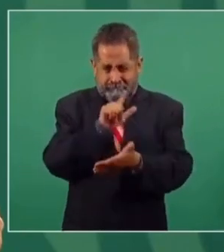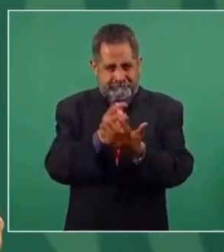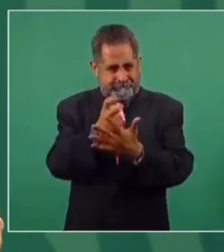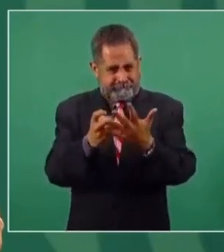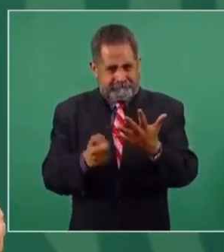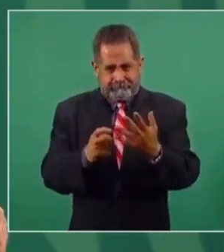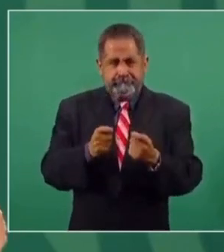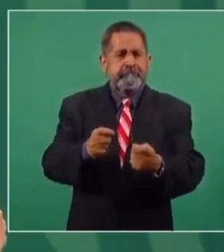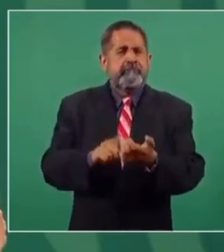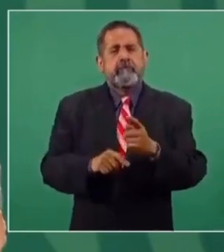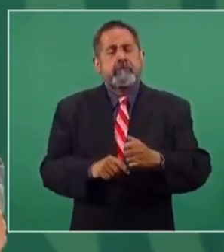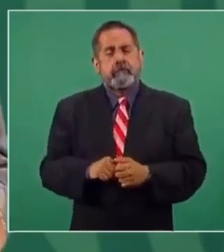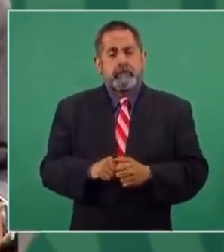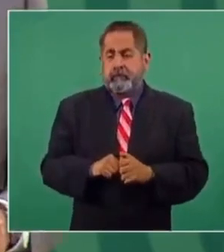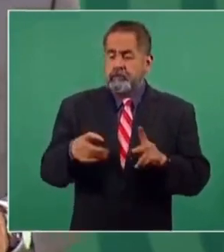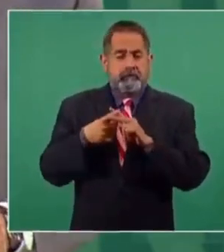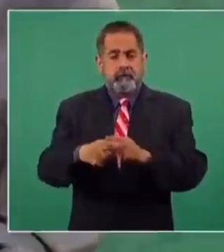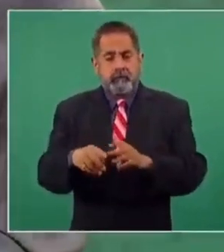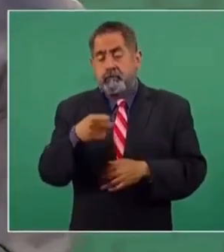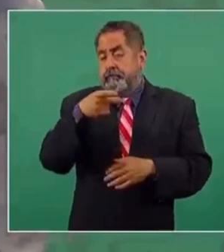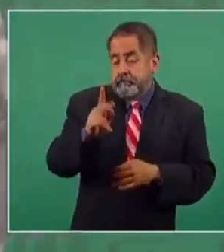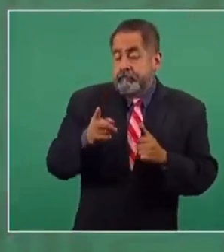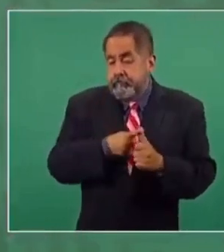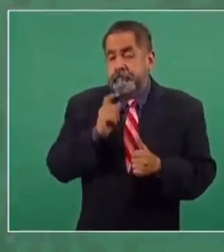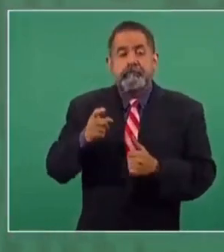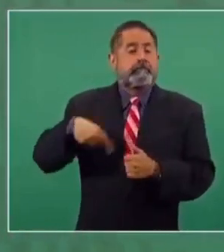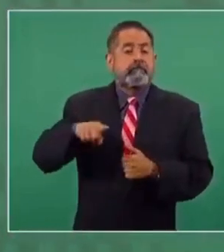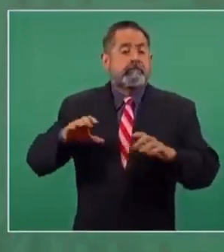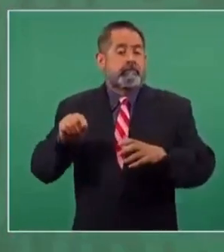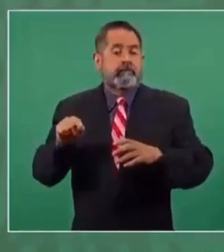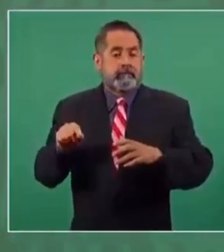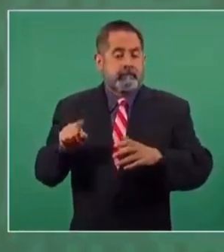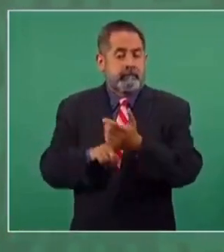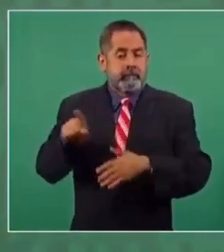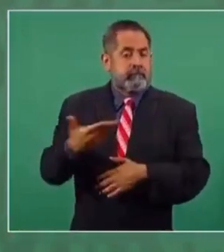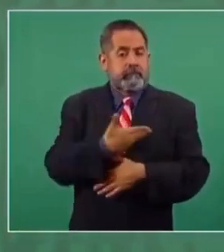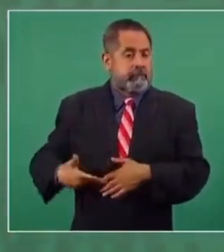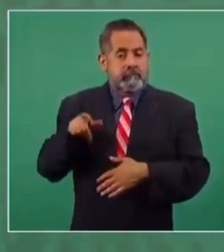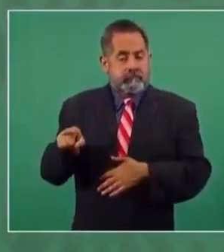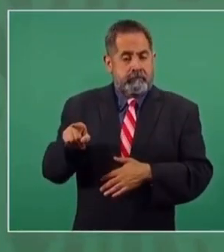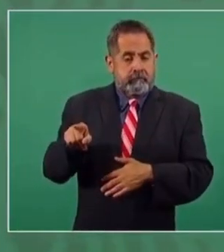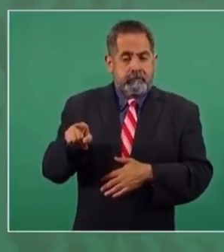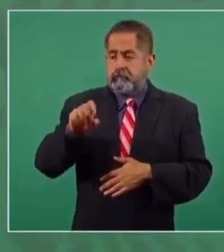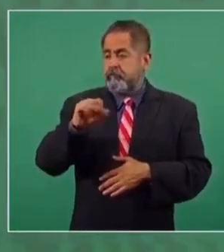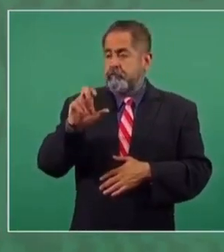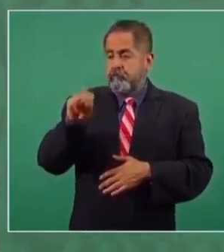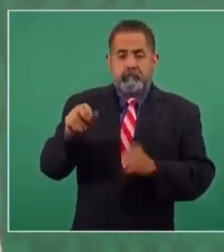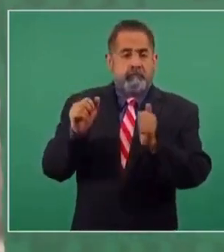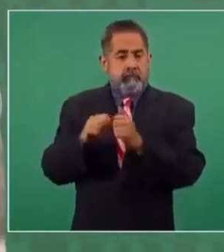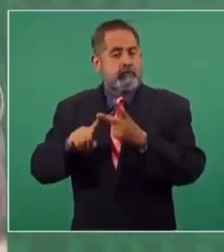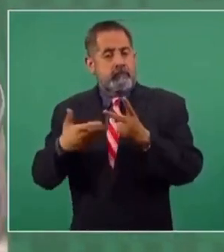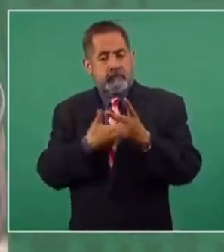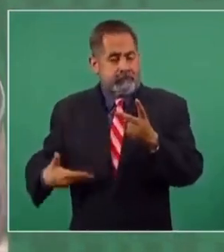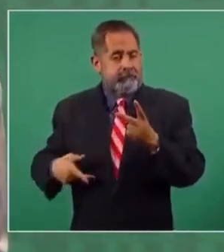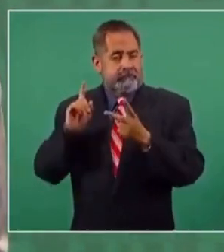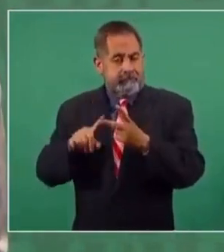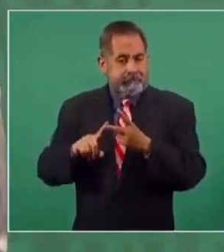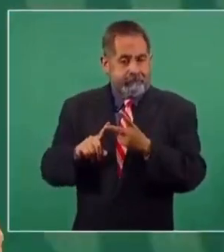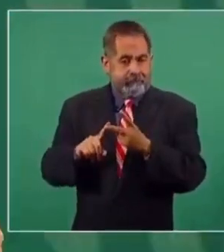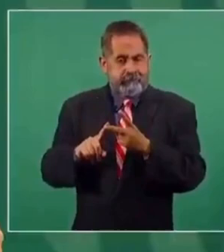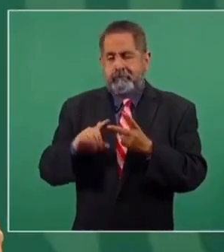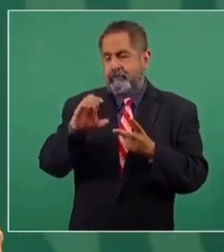se llevarían a cabo siempre y cuando el presidente de la Suprema Corte y el presidente a la vez,